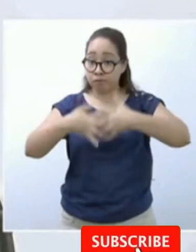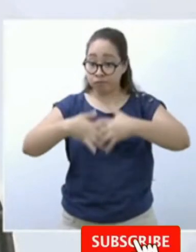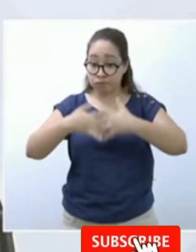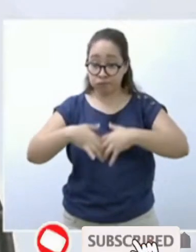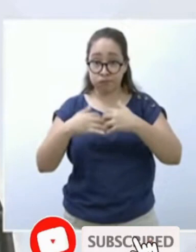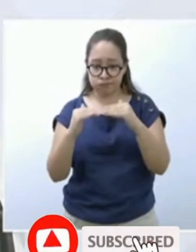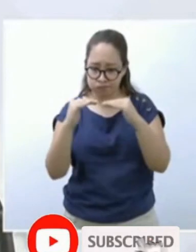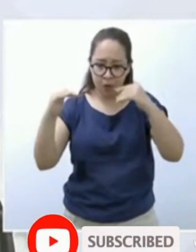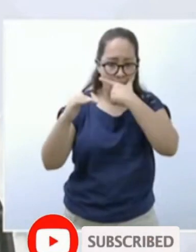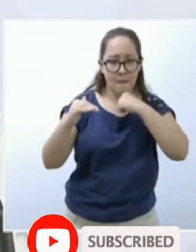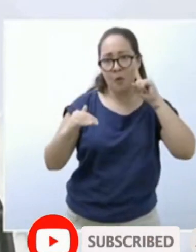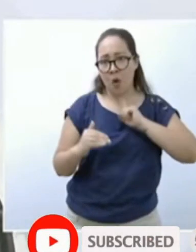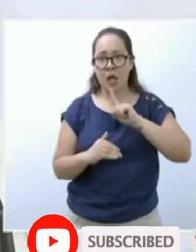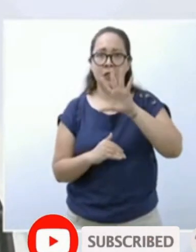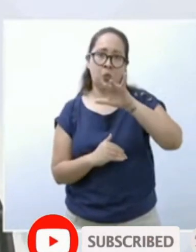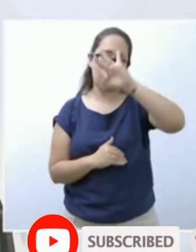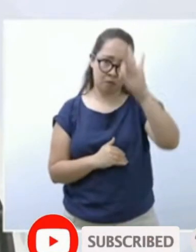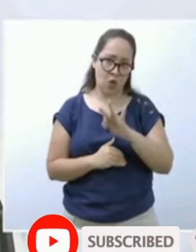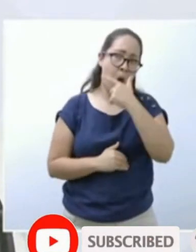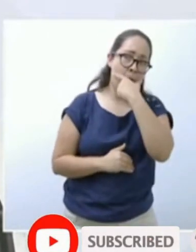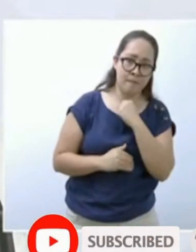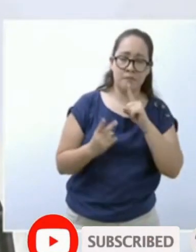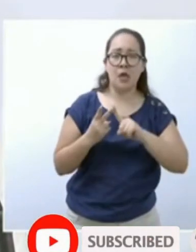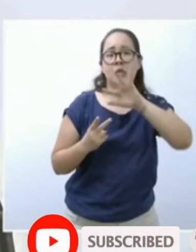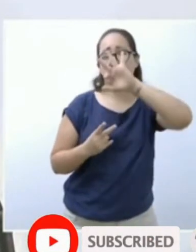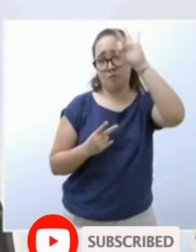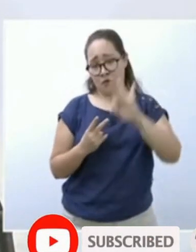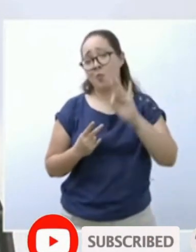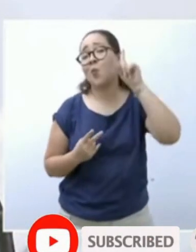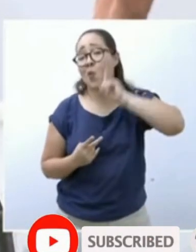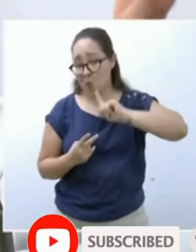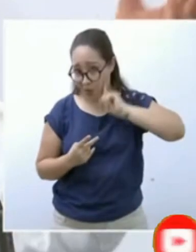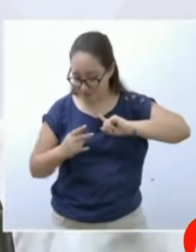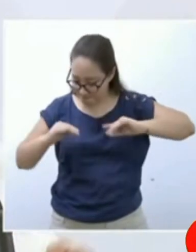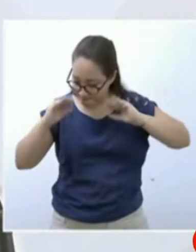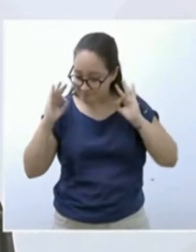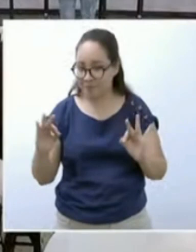género. 50% son hombres y 50% son mujeres.